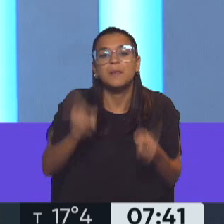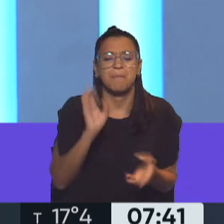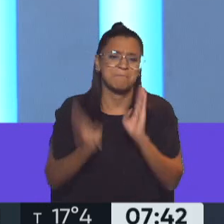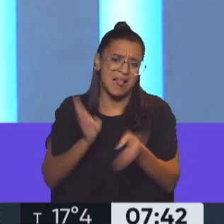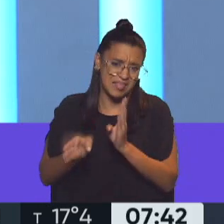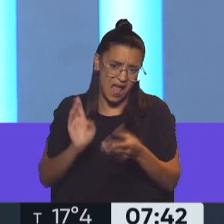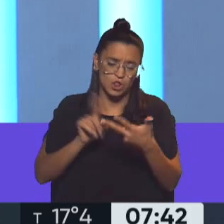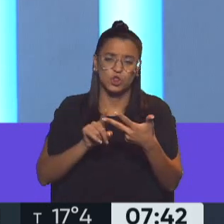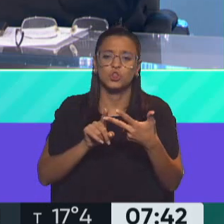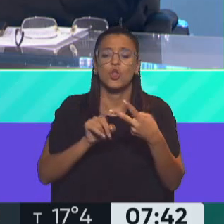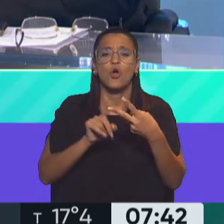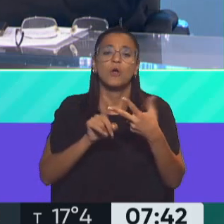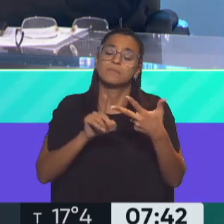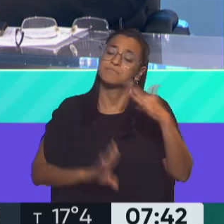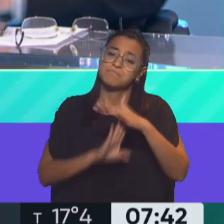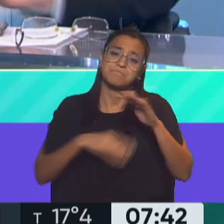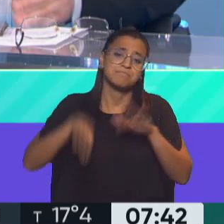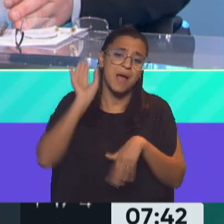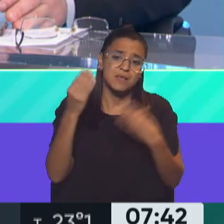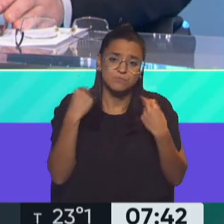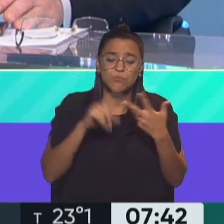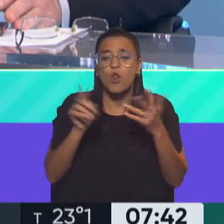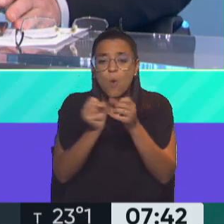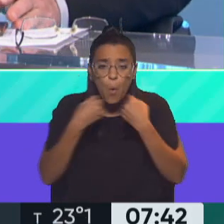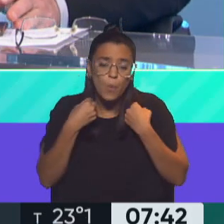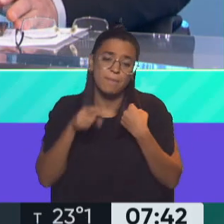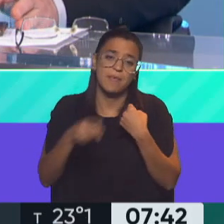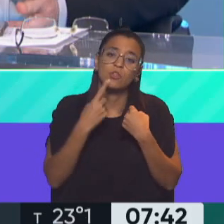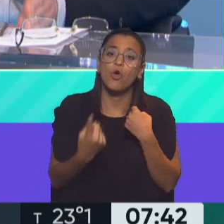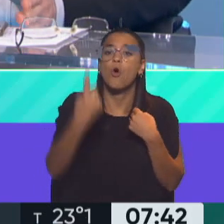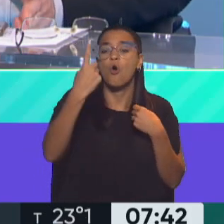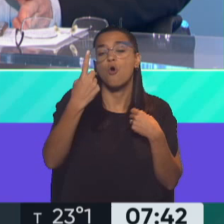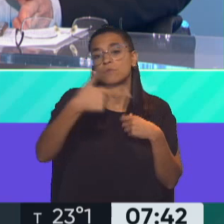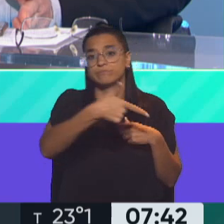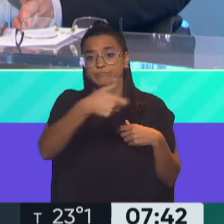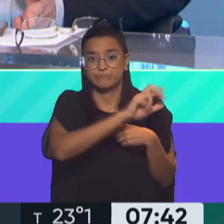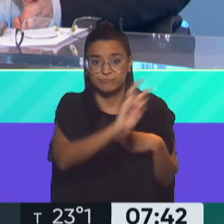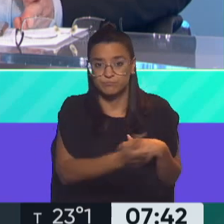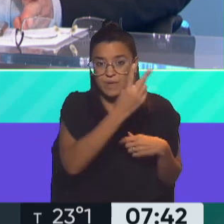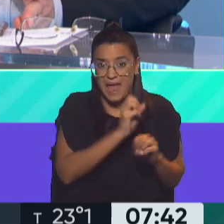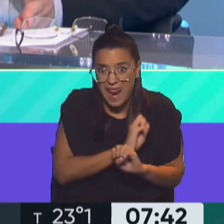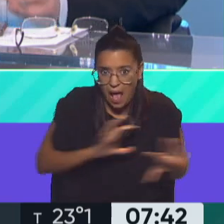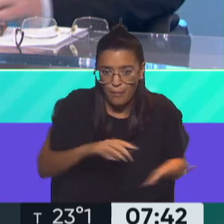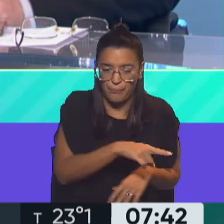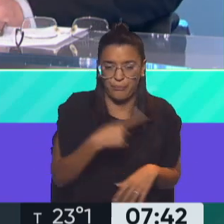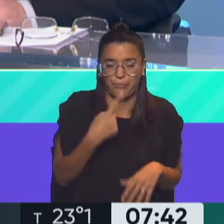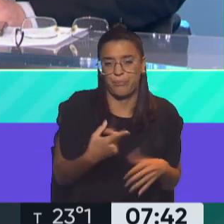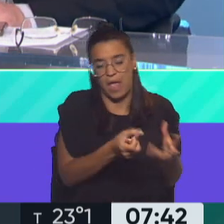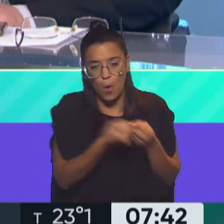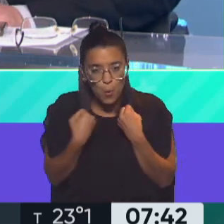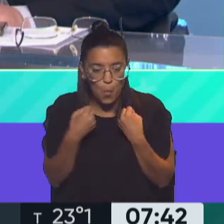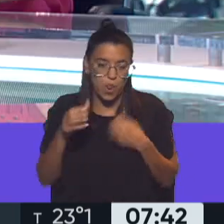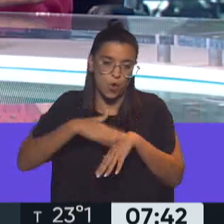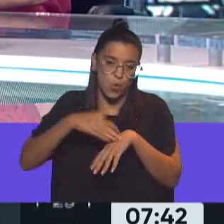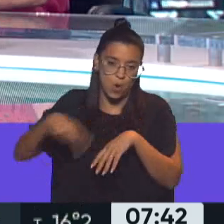maltrataron y además, y fundamentalmente, por el encubrimiento de un hecho especialmente grave como fue el homicidio de Lucas